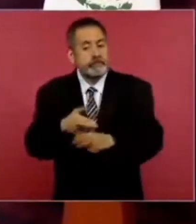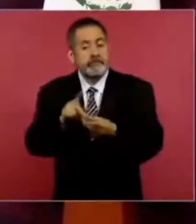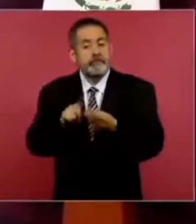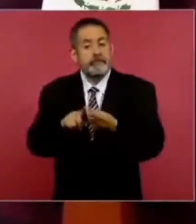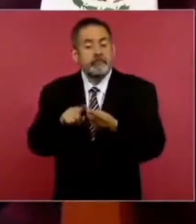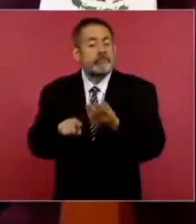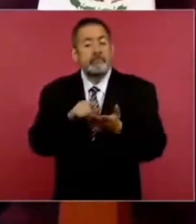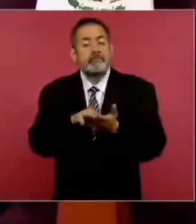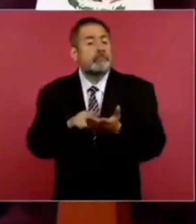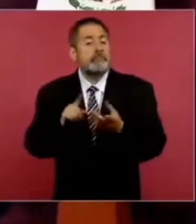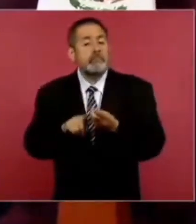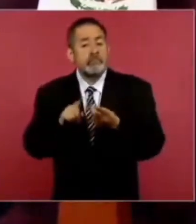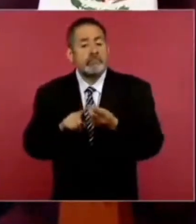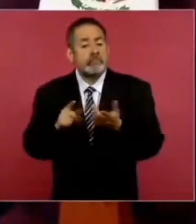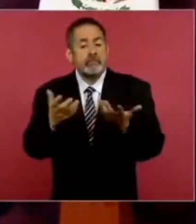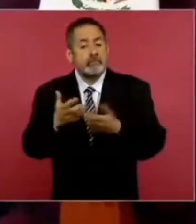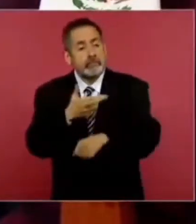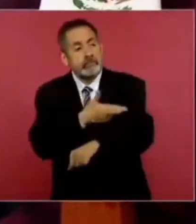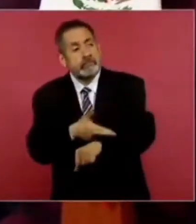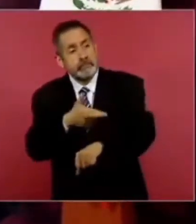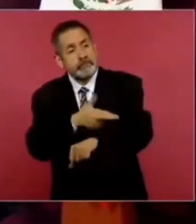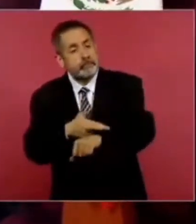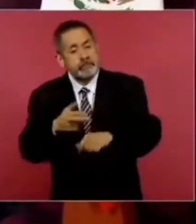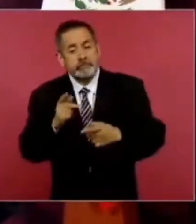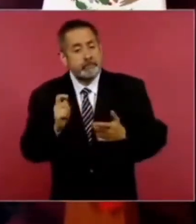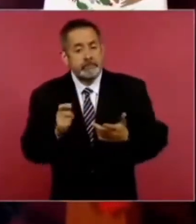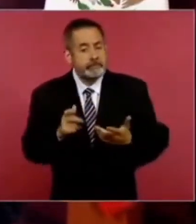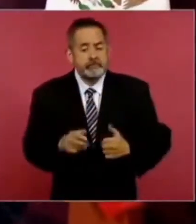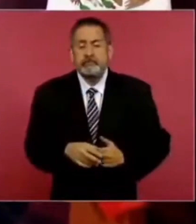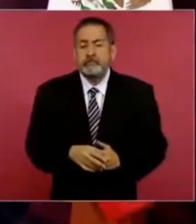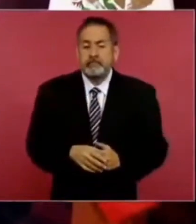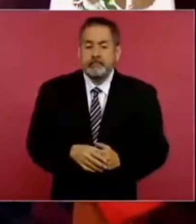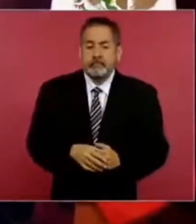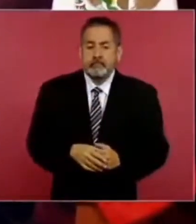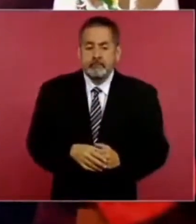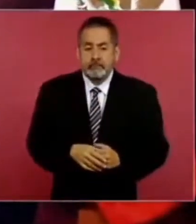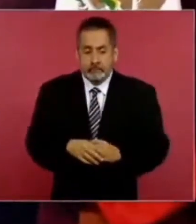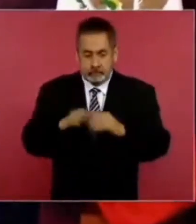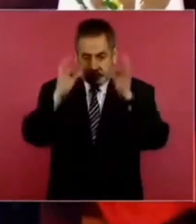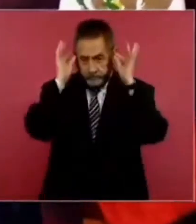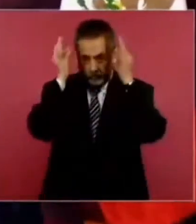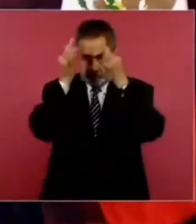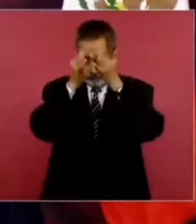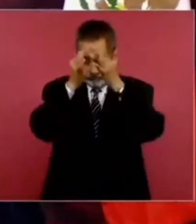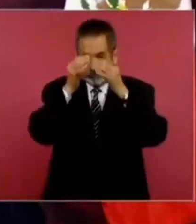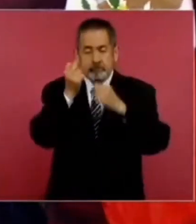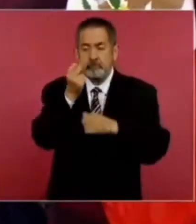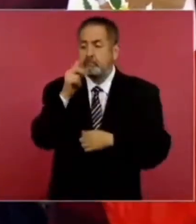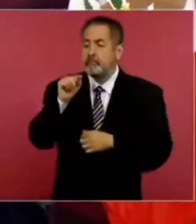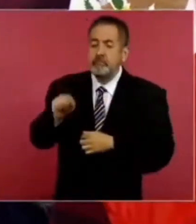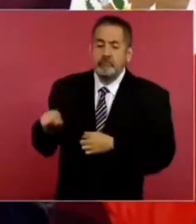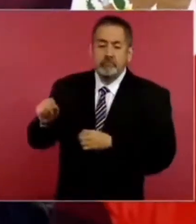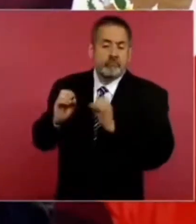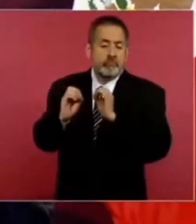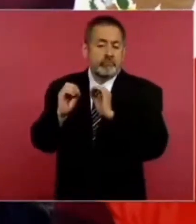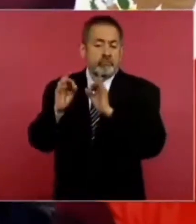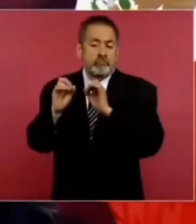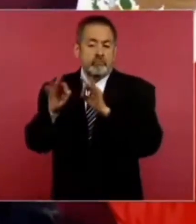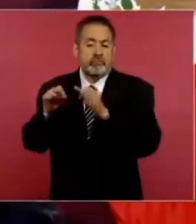algunos consulados que tiene